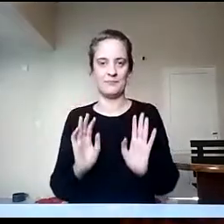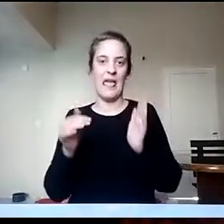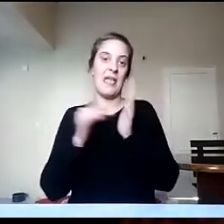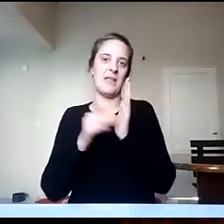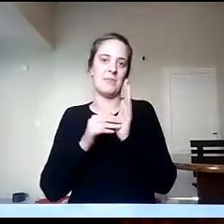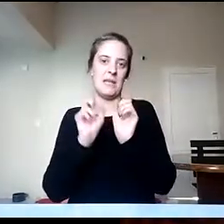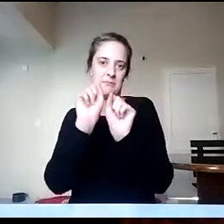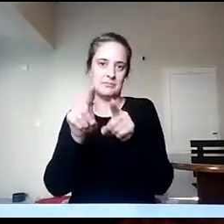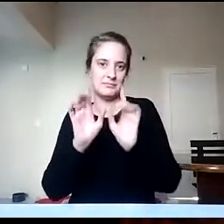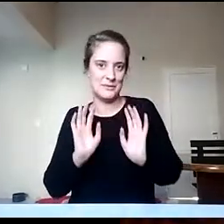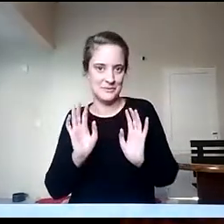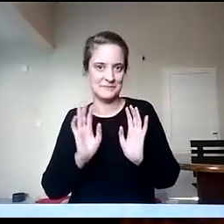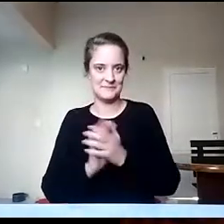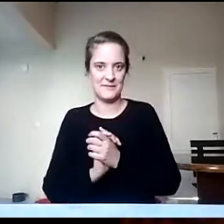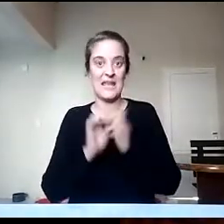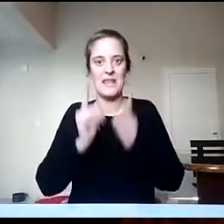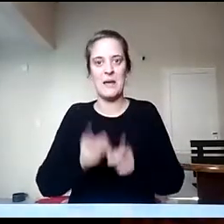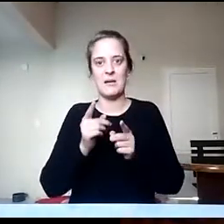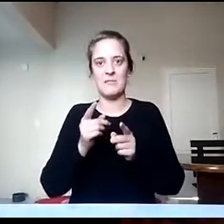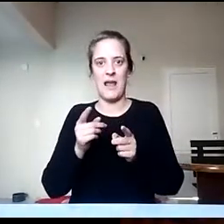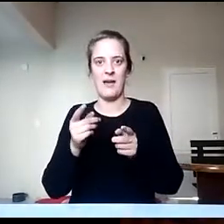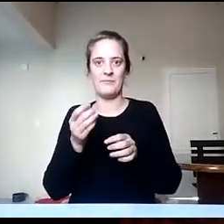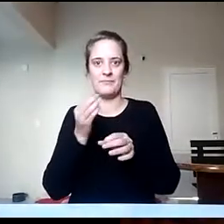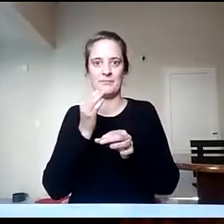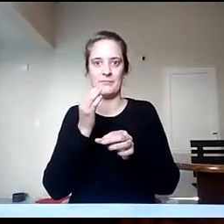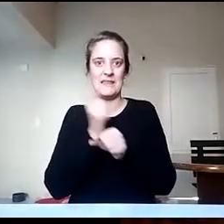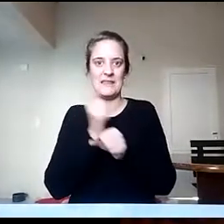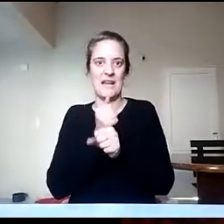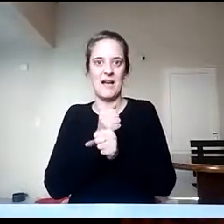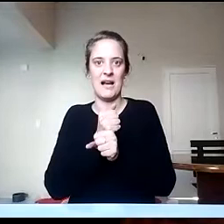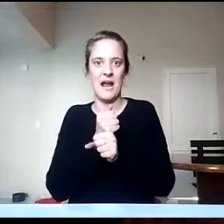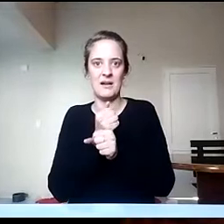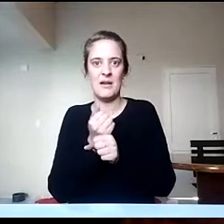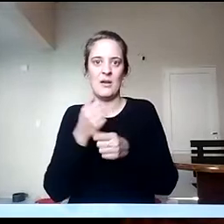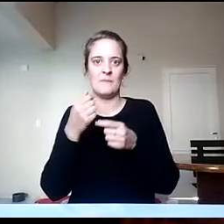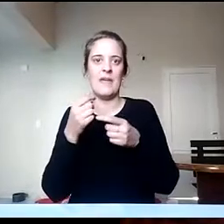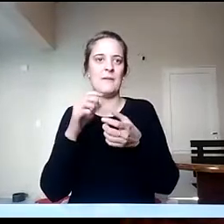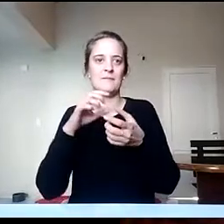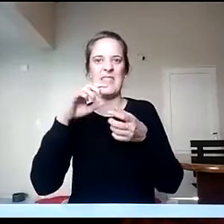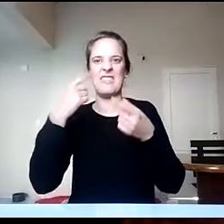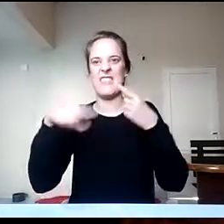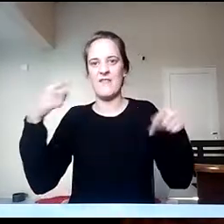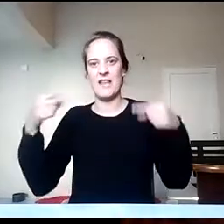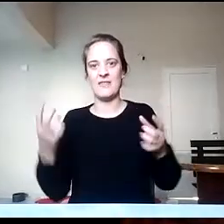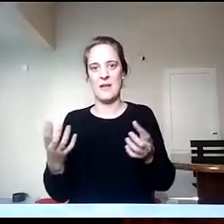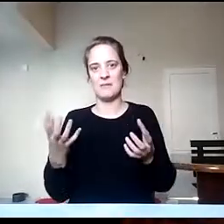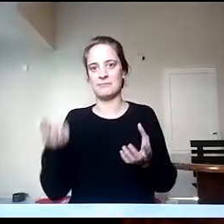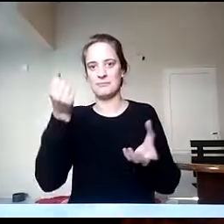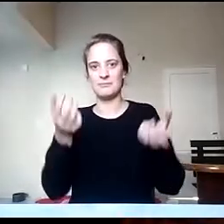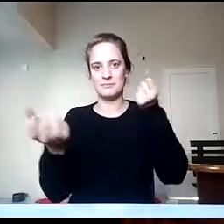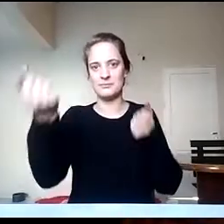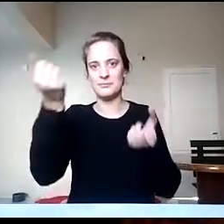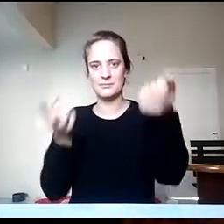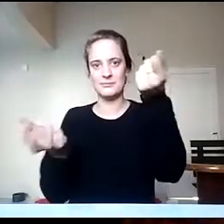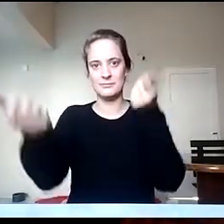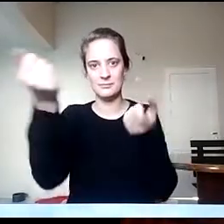nuestras oportunidades. Pero nuestro título es profesor de secundaria, para la enseñanza de secundaria.